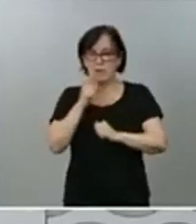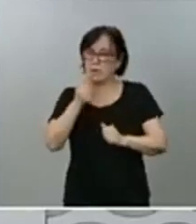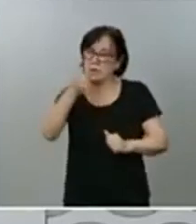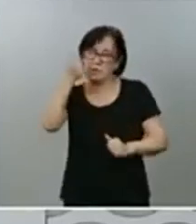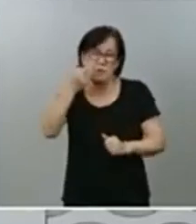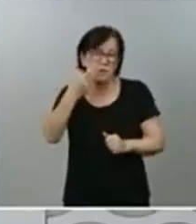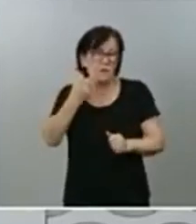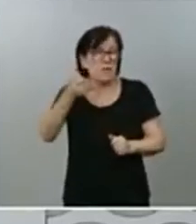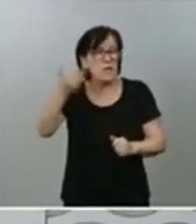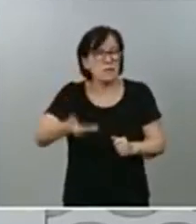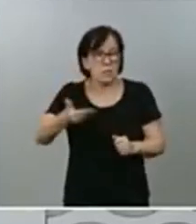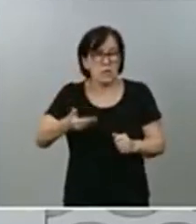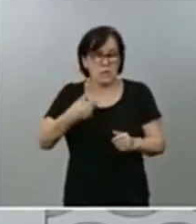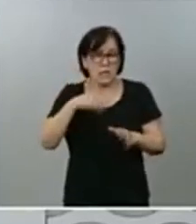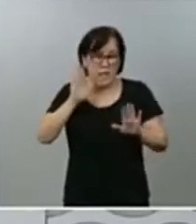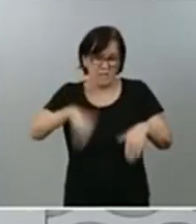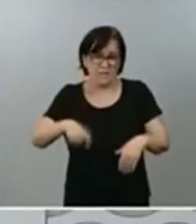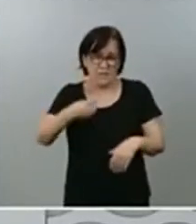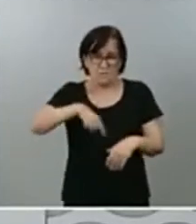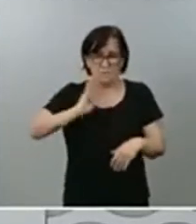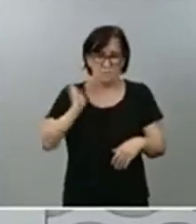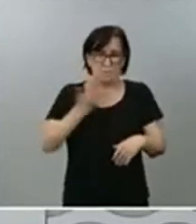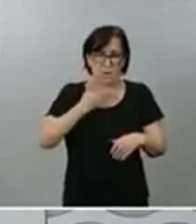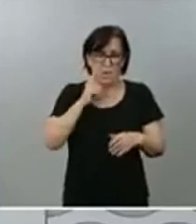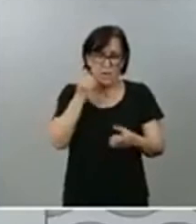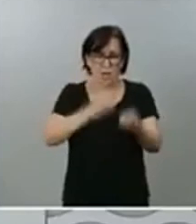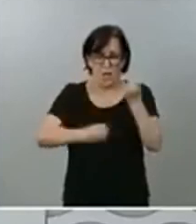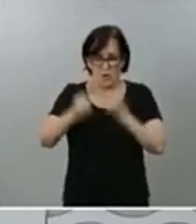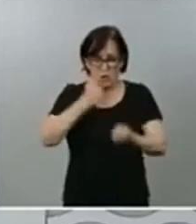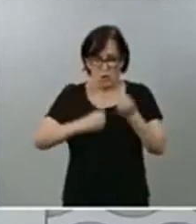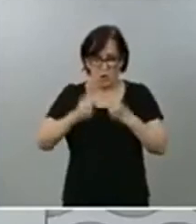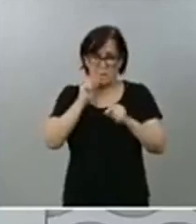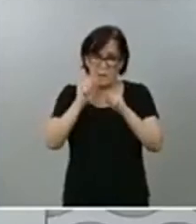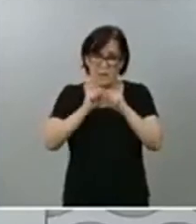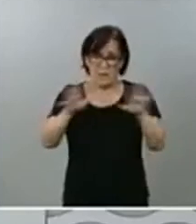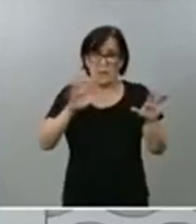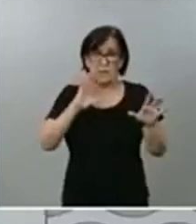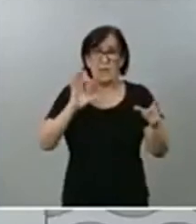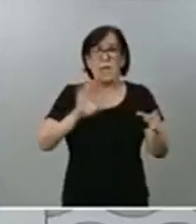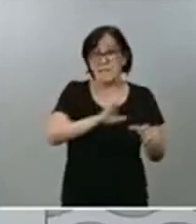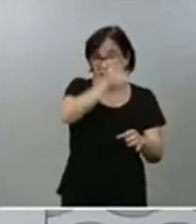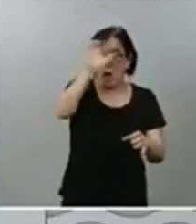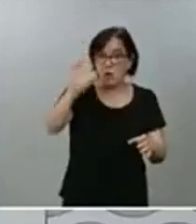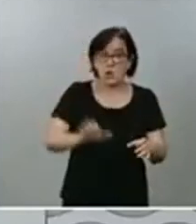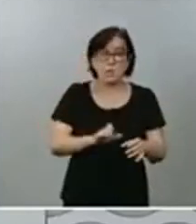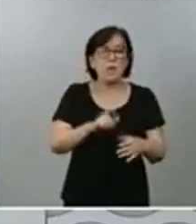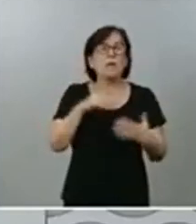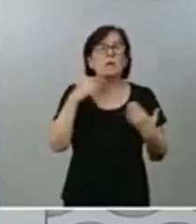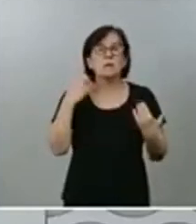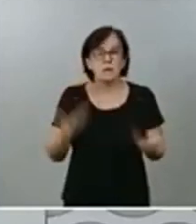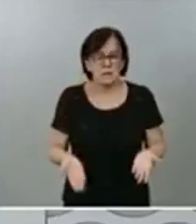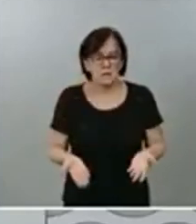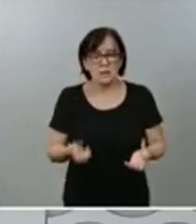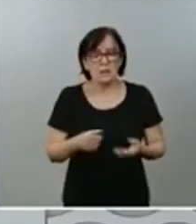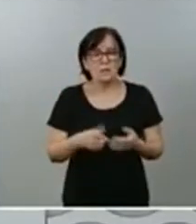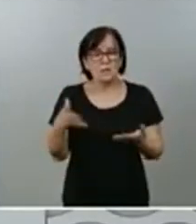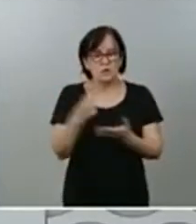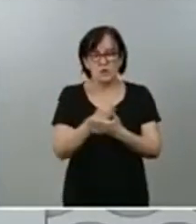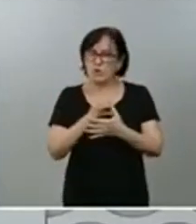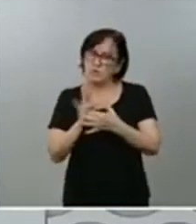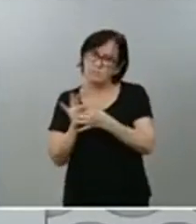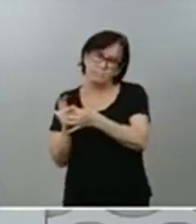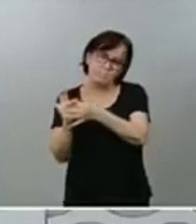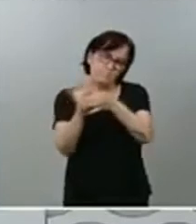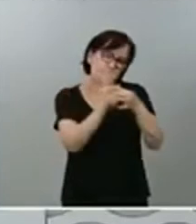esta pandemia y esta situación económica en el conjunto de los países europeos. Y, por otra parte, ser todos a una, ser